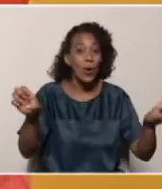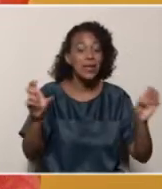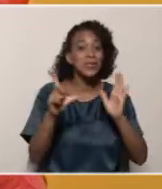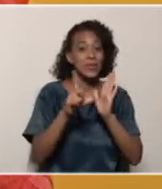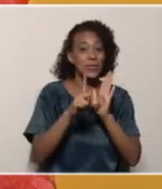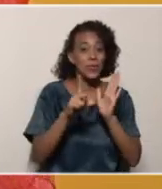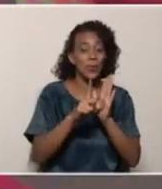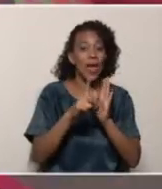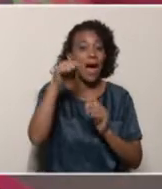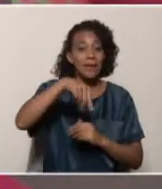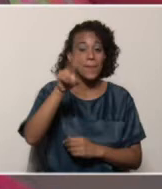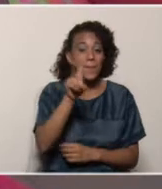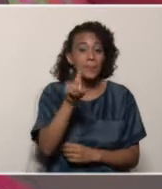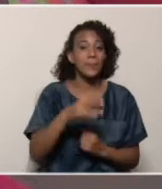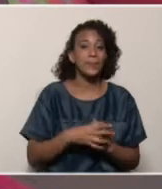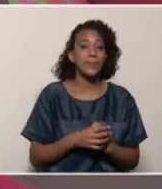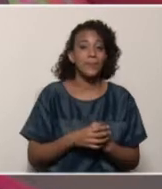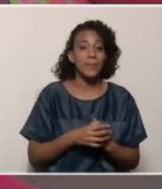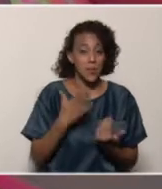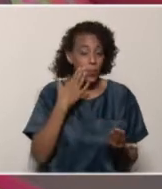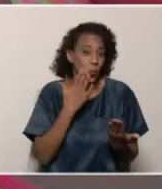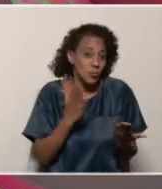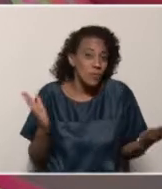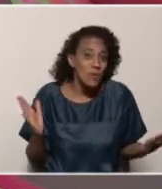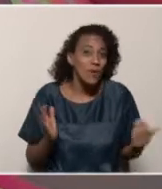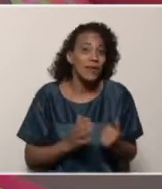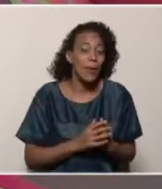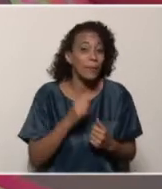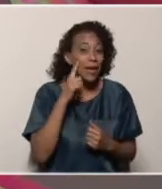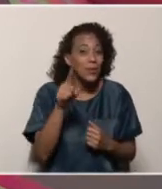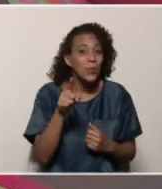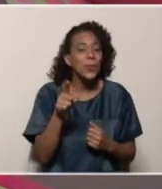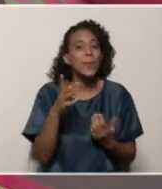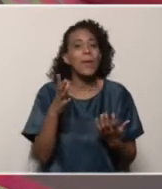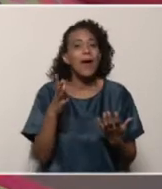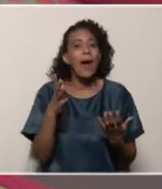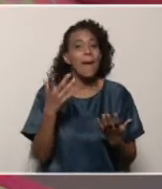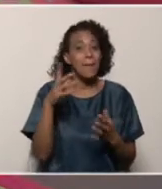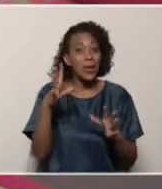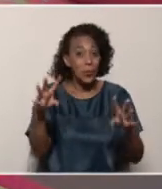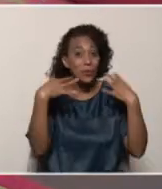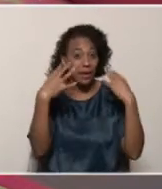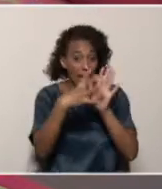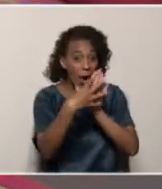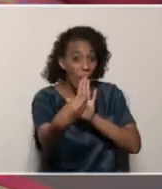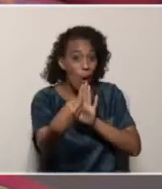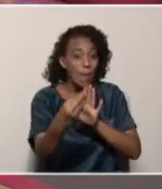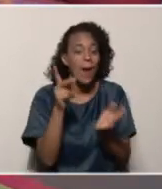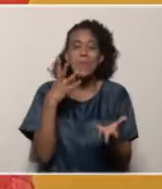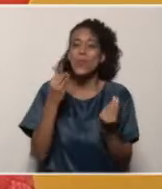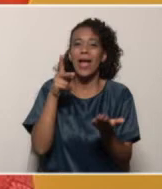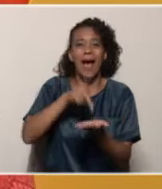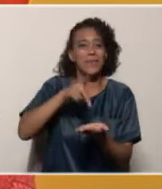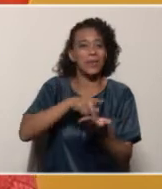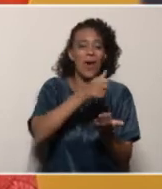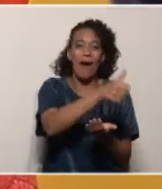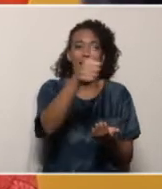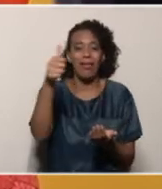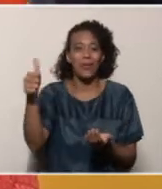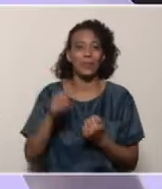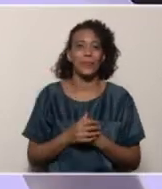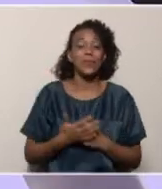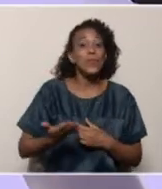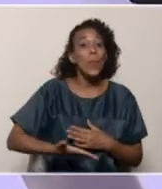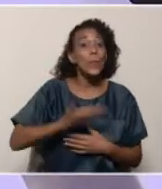media en Venezuela y bueno, por supuesto, para que les dé muchas ganas de participar en todos y cada una de ellas.